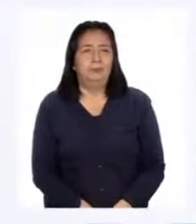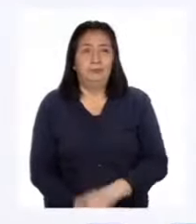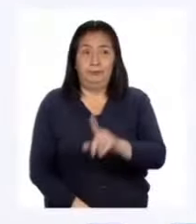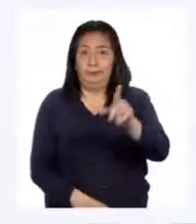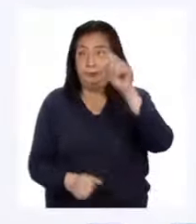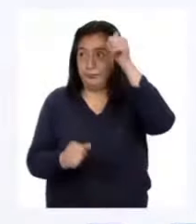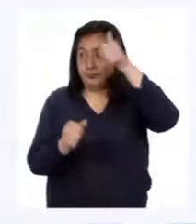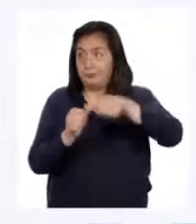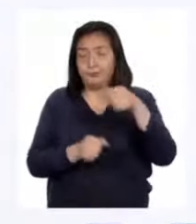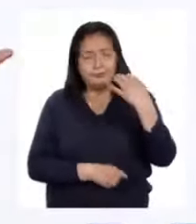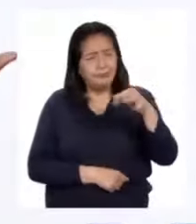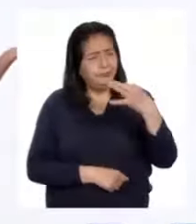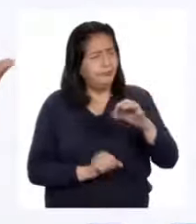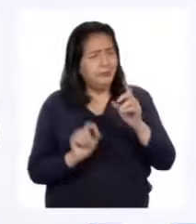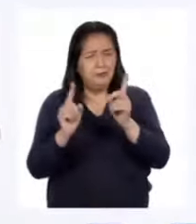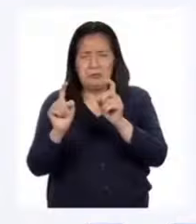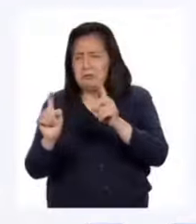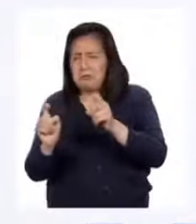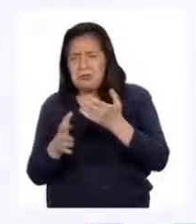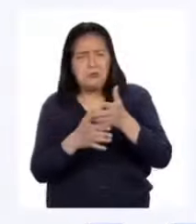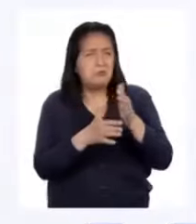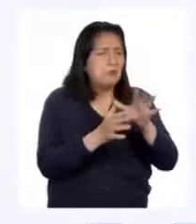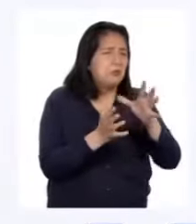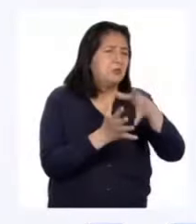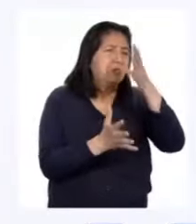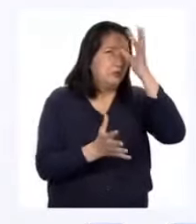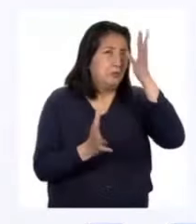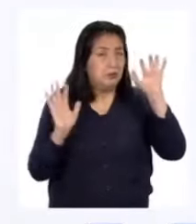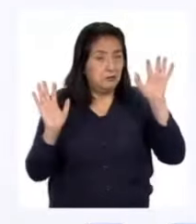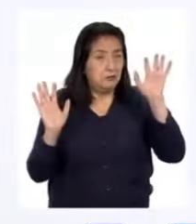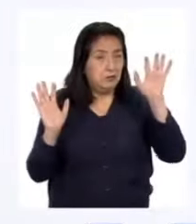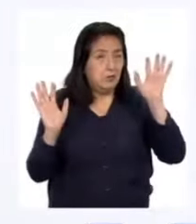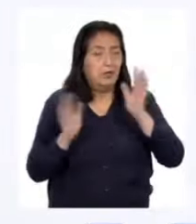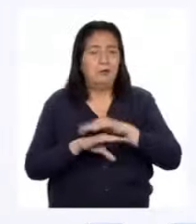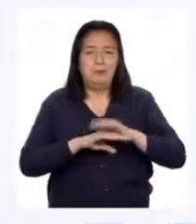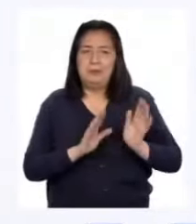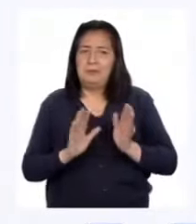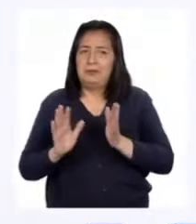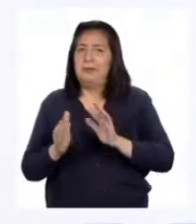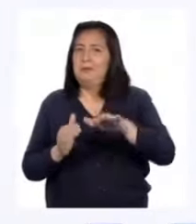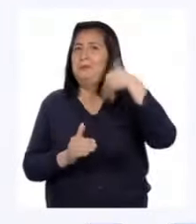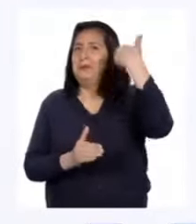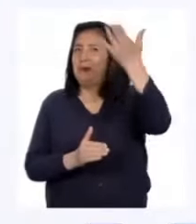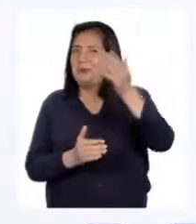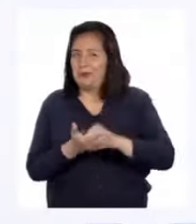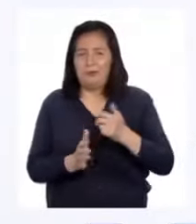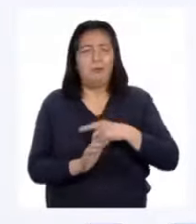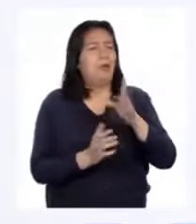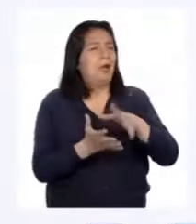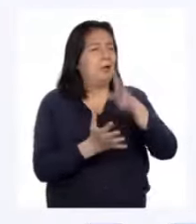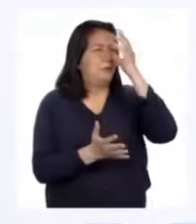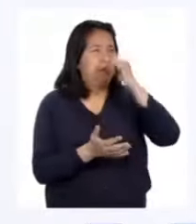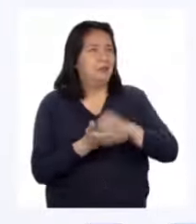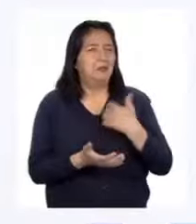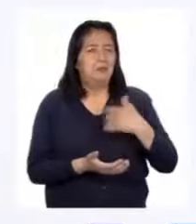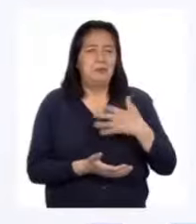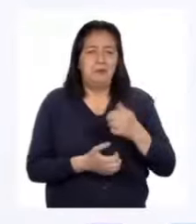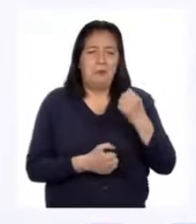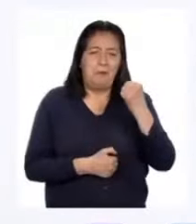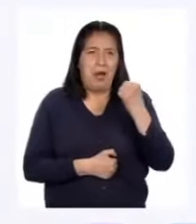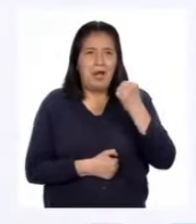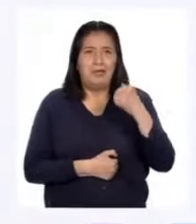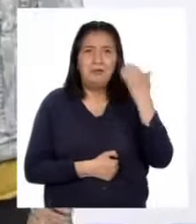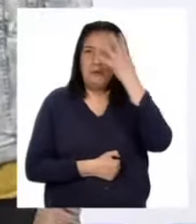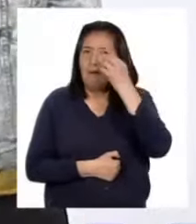Recuerda que siempre puedes hacer preguntas y compartir lo que has aprendido. Prepárate para nuestro próximo programa porque aprenderemos unos pasos de baile